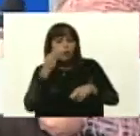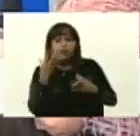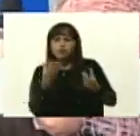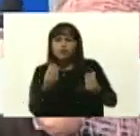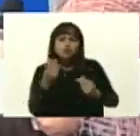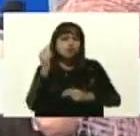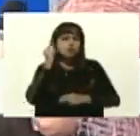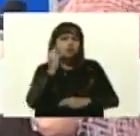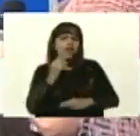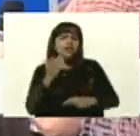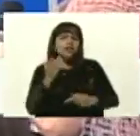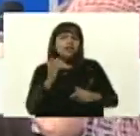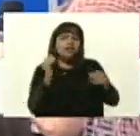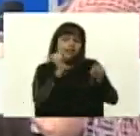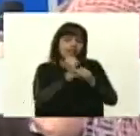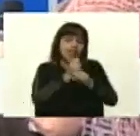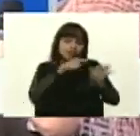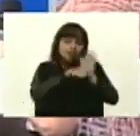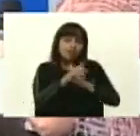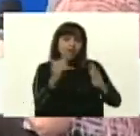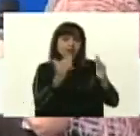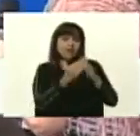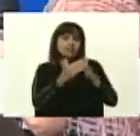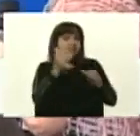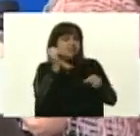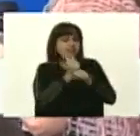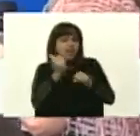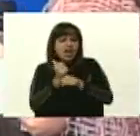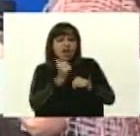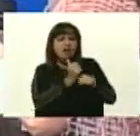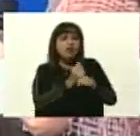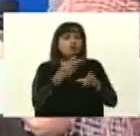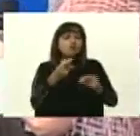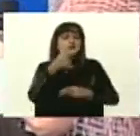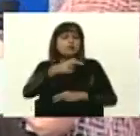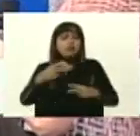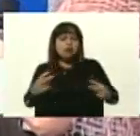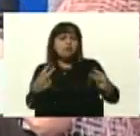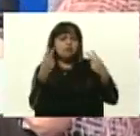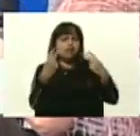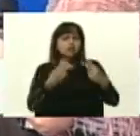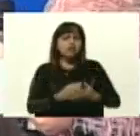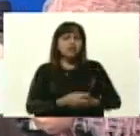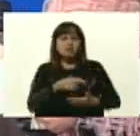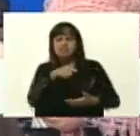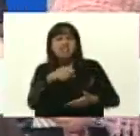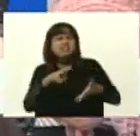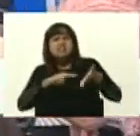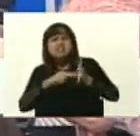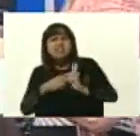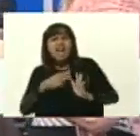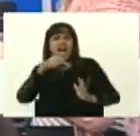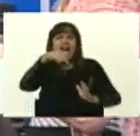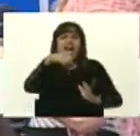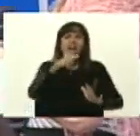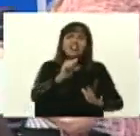mujeres amas de casa, allí en su casa trabajando, mucha gente viéndonos. La nanopartícula